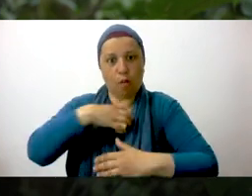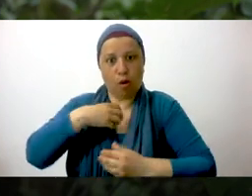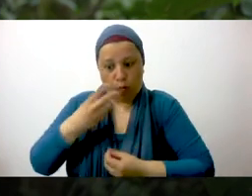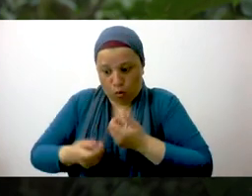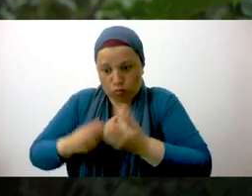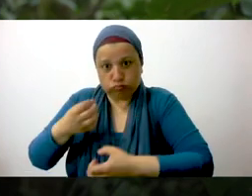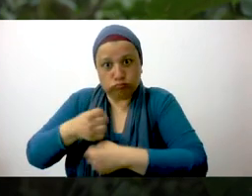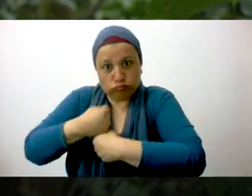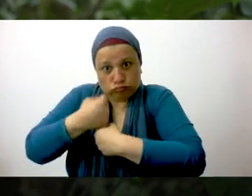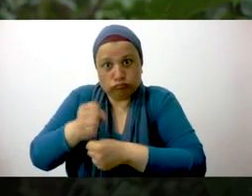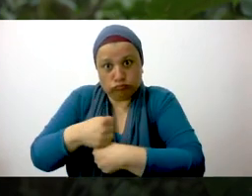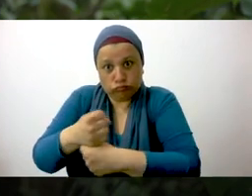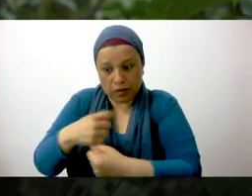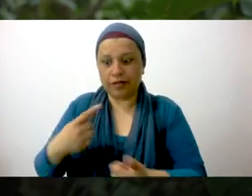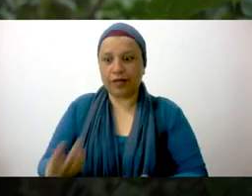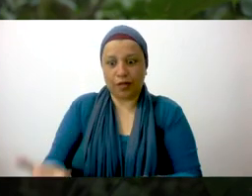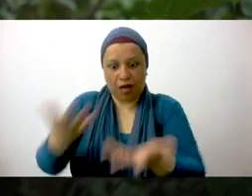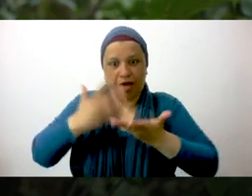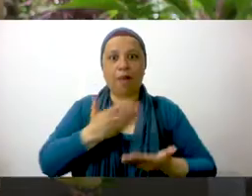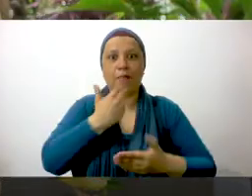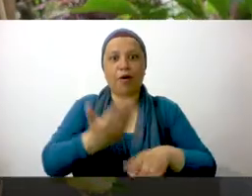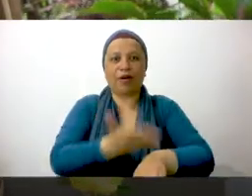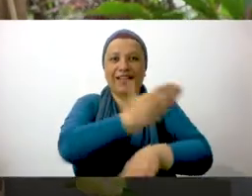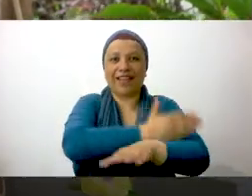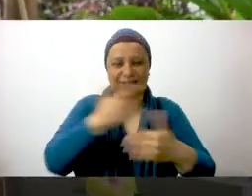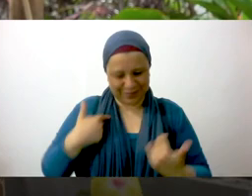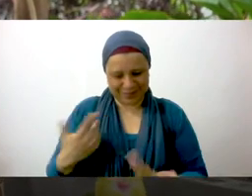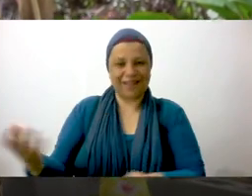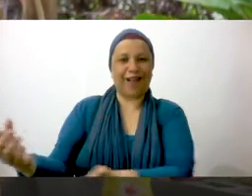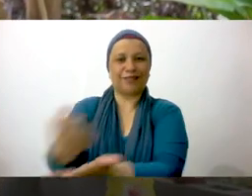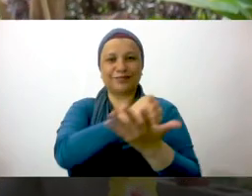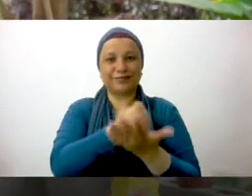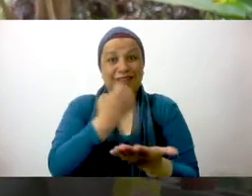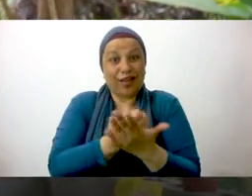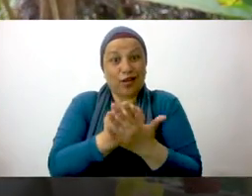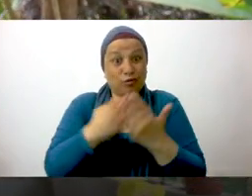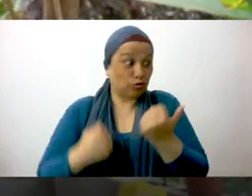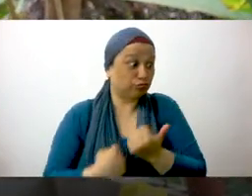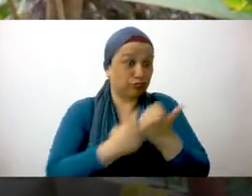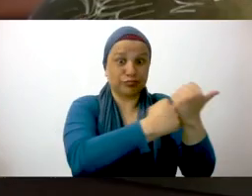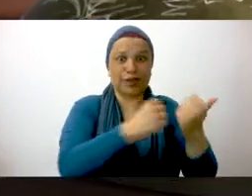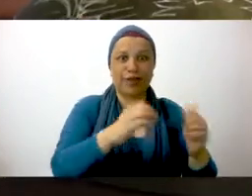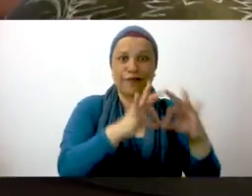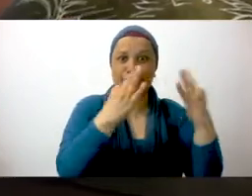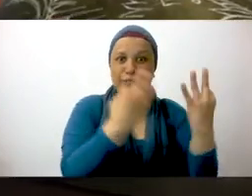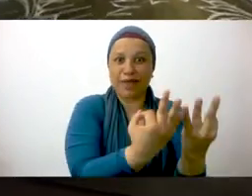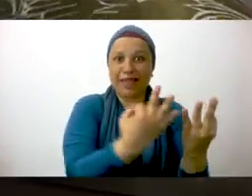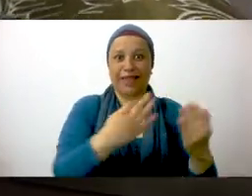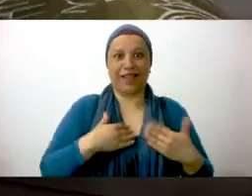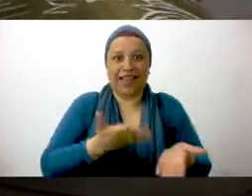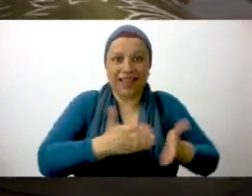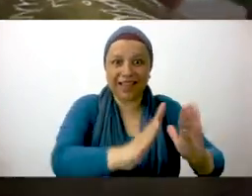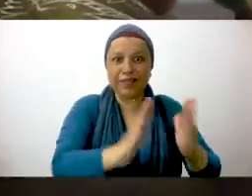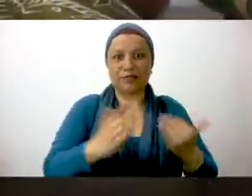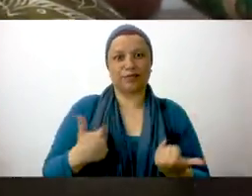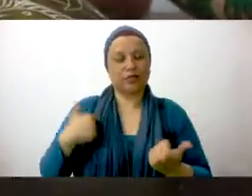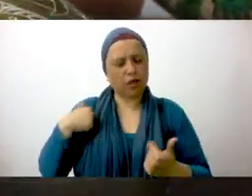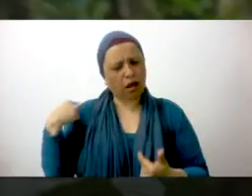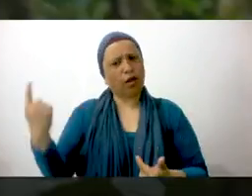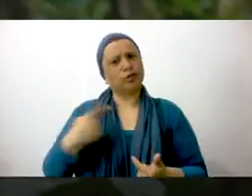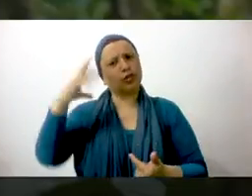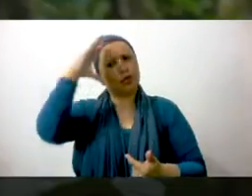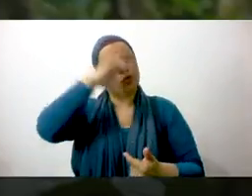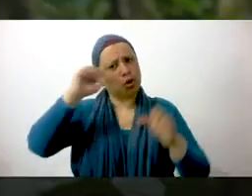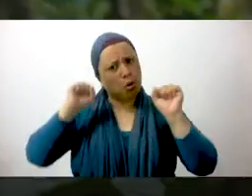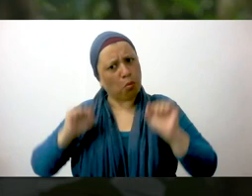que propiamente se estuvieron haciendo acá. Traer un medio económico al hogar para poder así ayudar a las familias, los hijos.